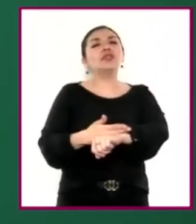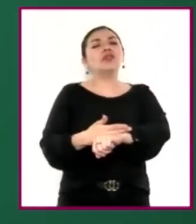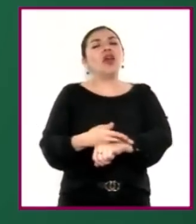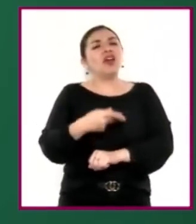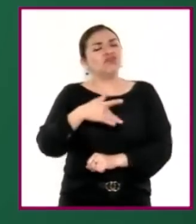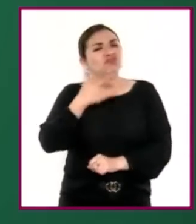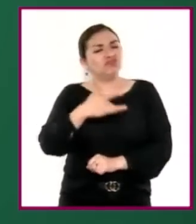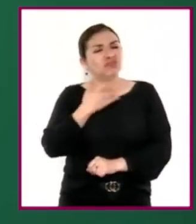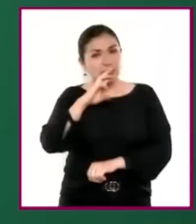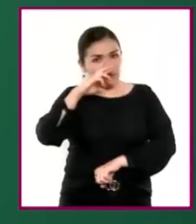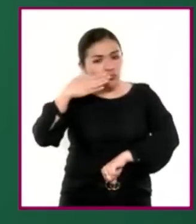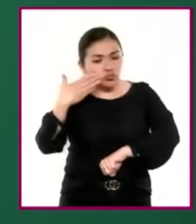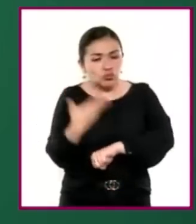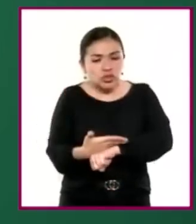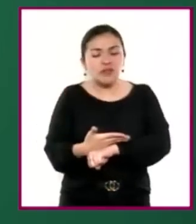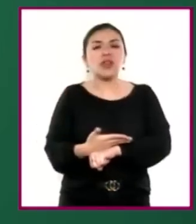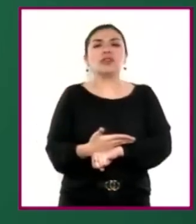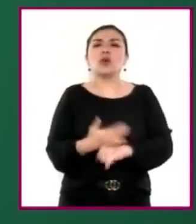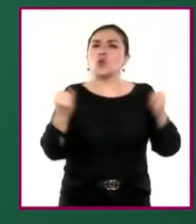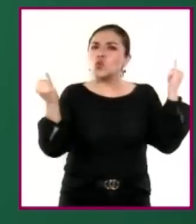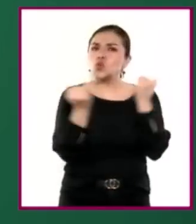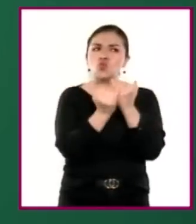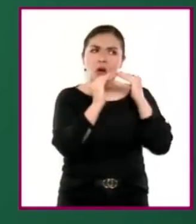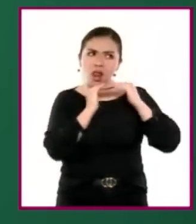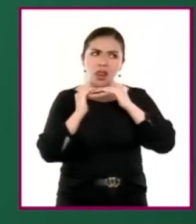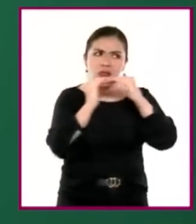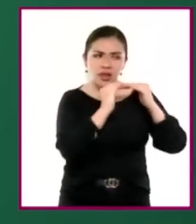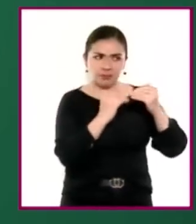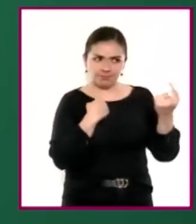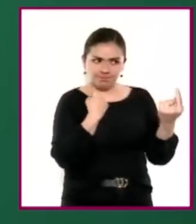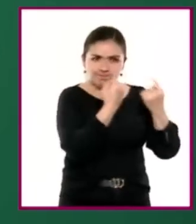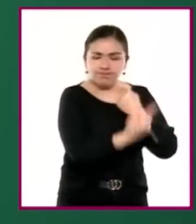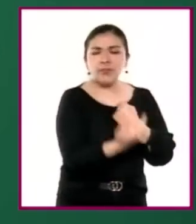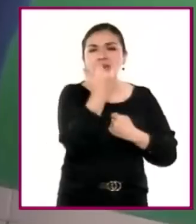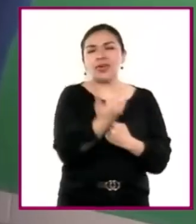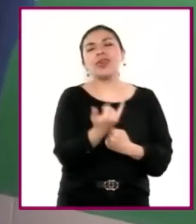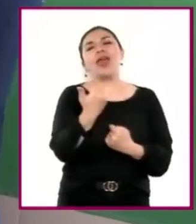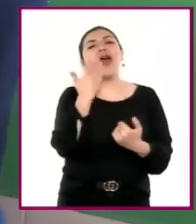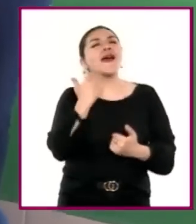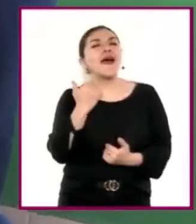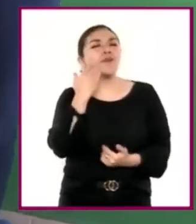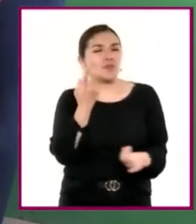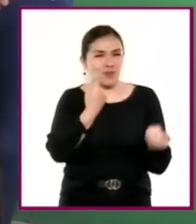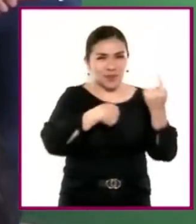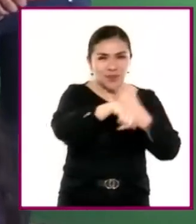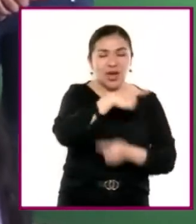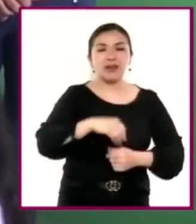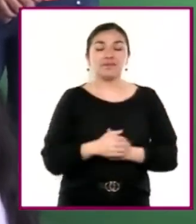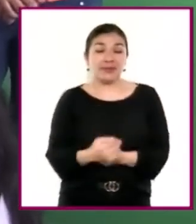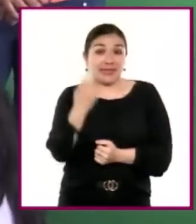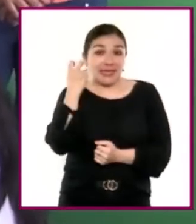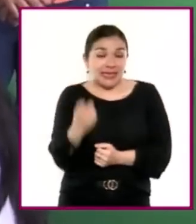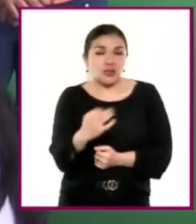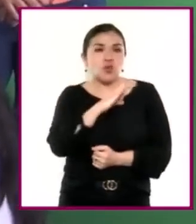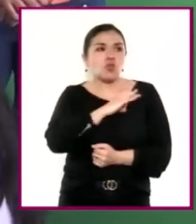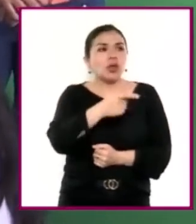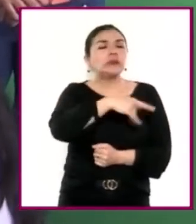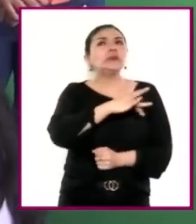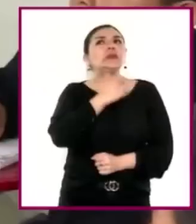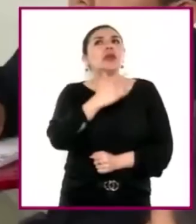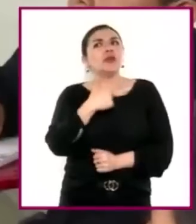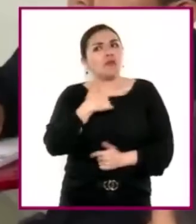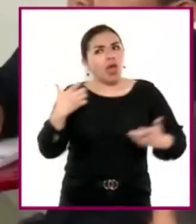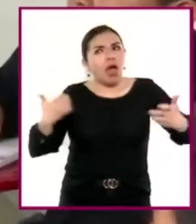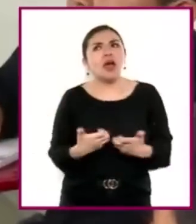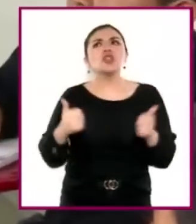honestidad, la responsabilidad, la reciprocidad y la empatía. Estos principios les permitirán orientar